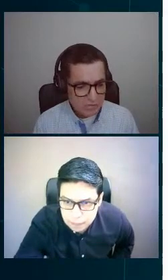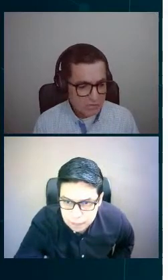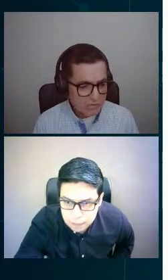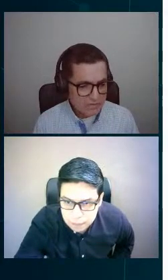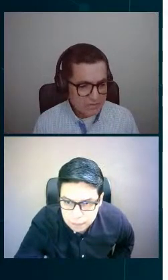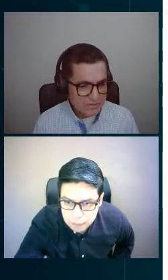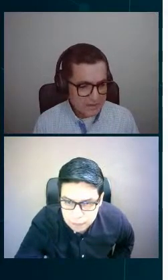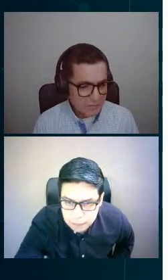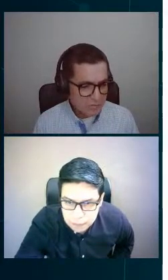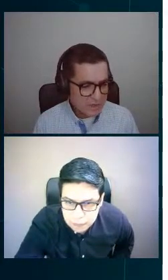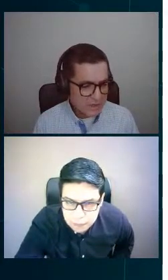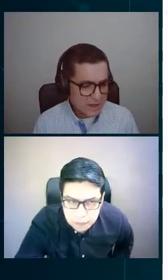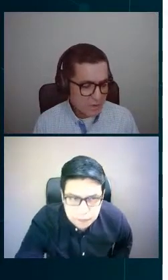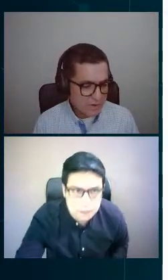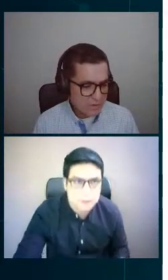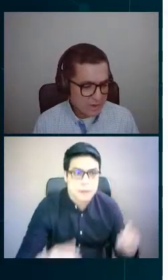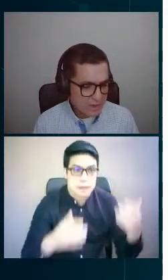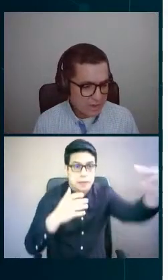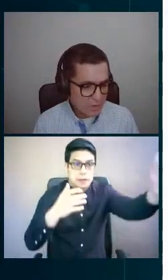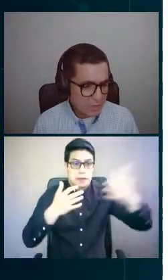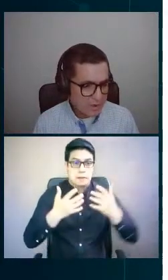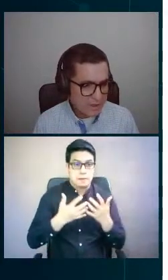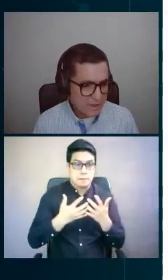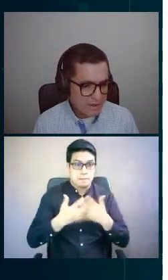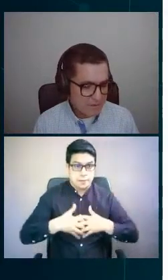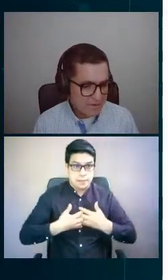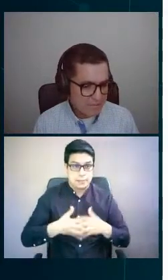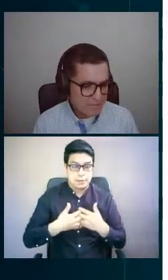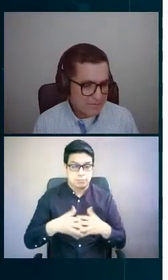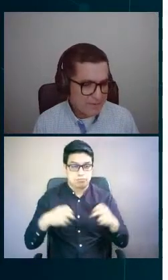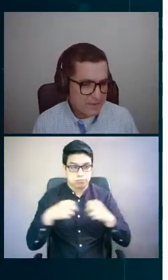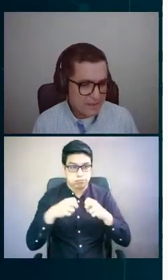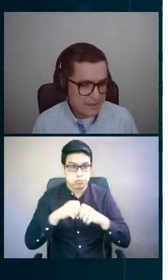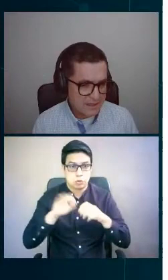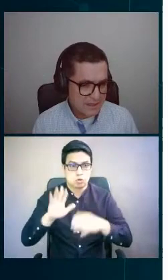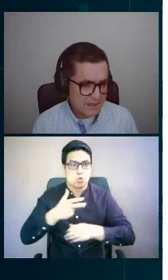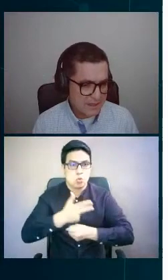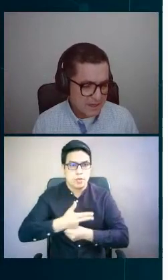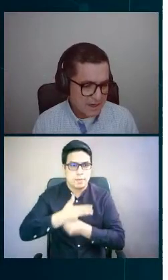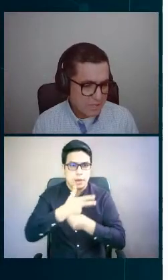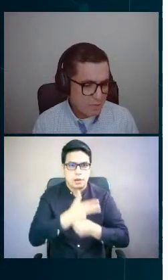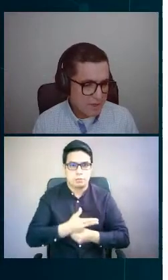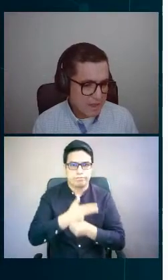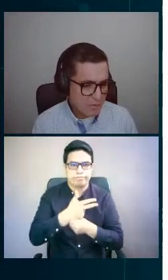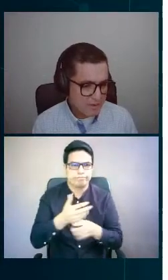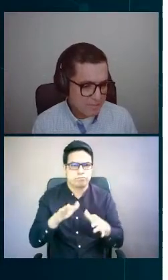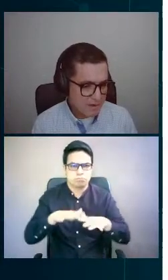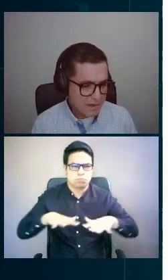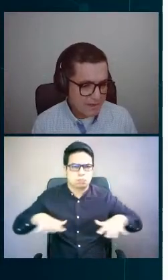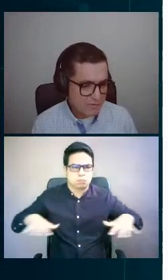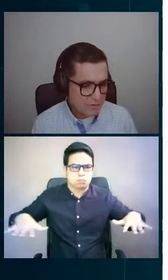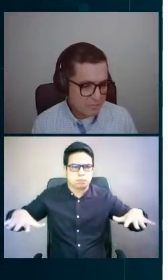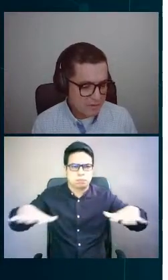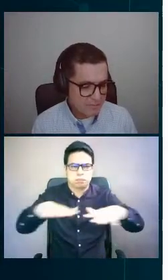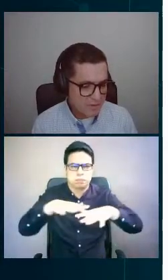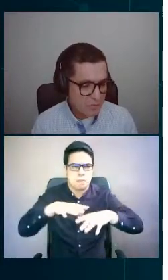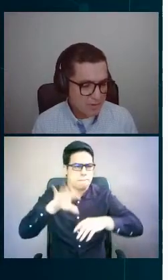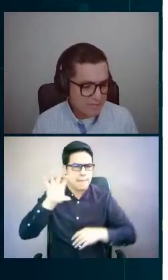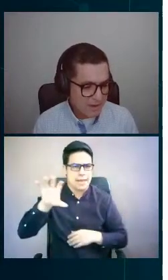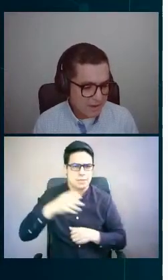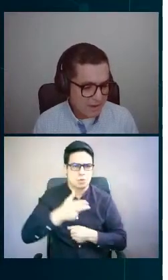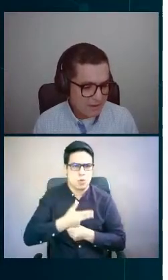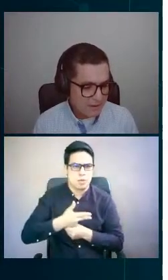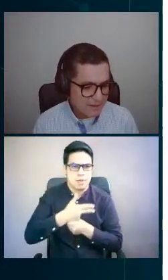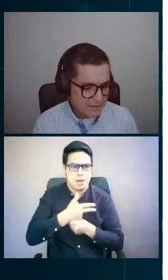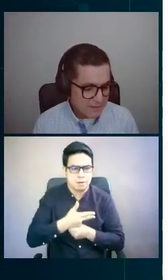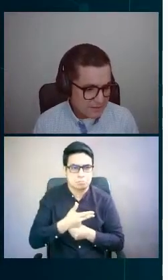Nosotros tenemos un área de cobertura que cubre principalmente en la República de Guatemala estos departamentos.